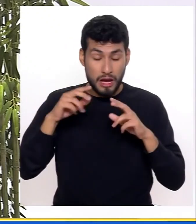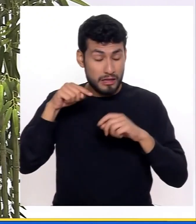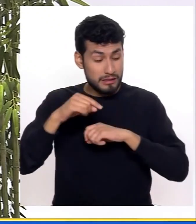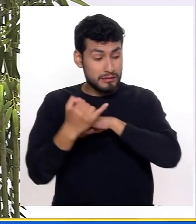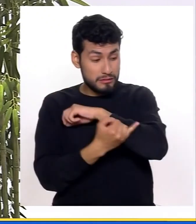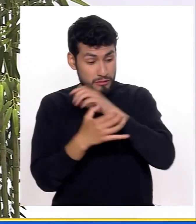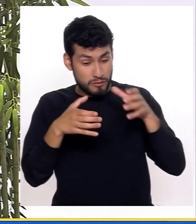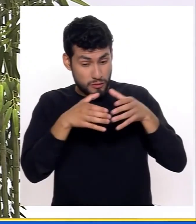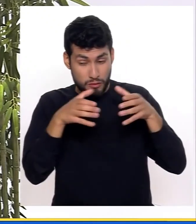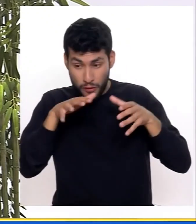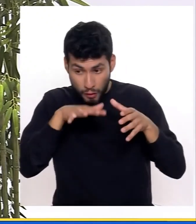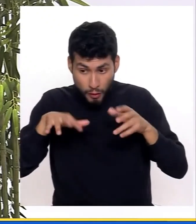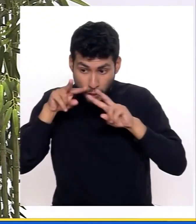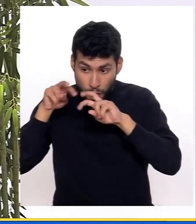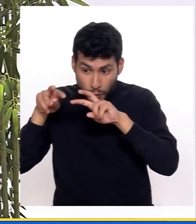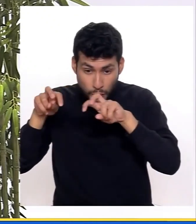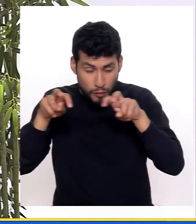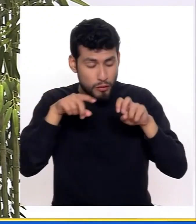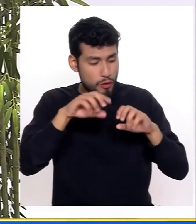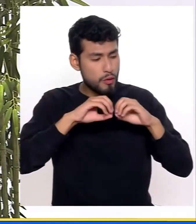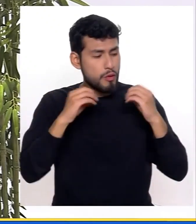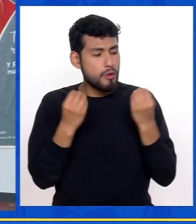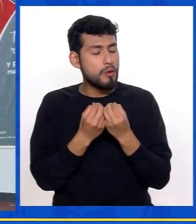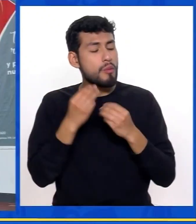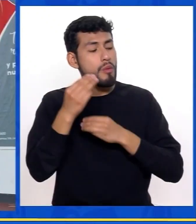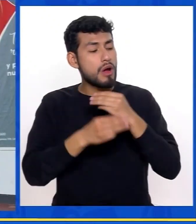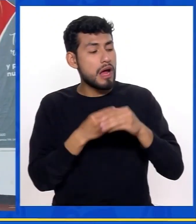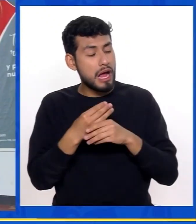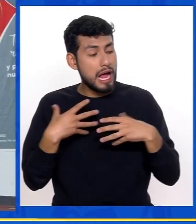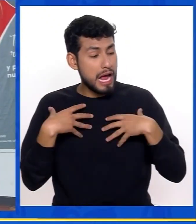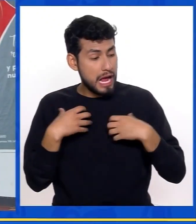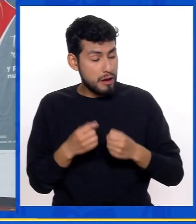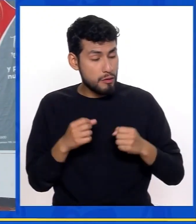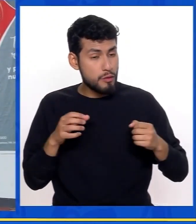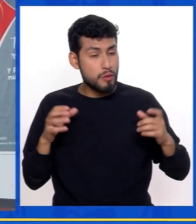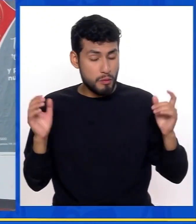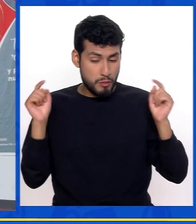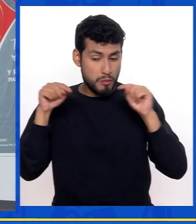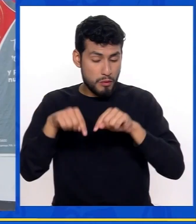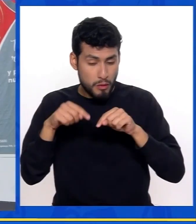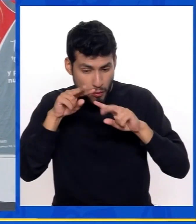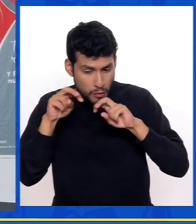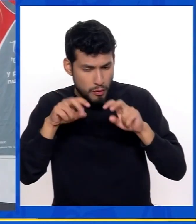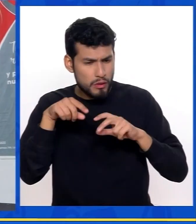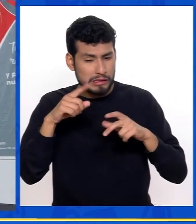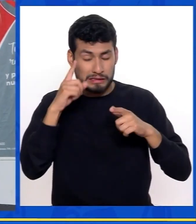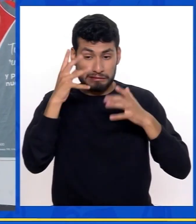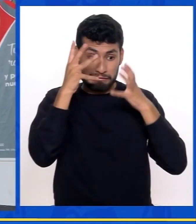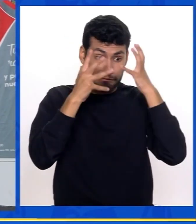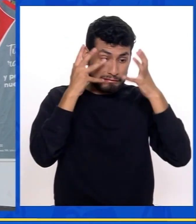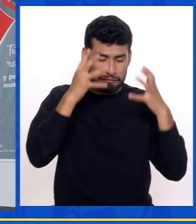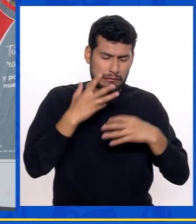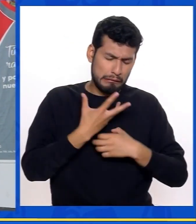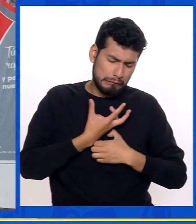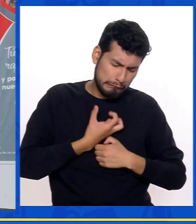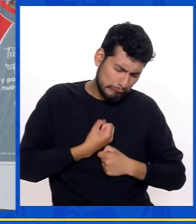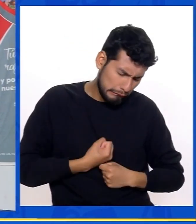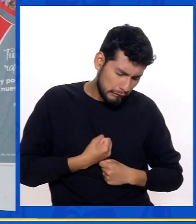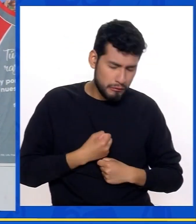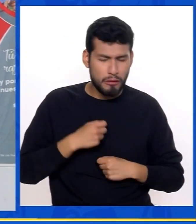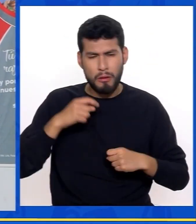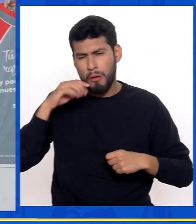instituto, en un estudio poblacional con la Organización Mundial de la Salud, donde también estaban los trastornos ansiosos, depresivos,